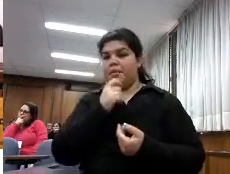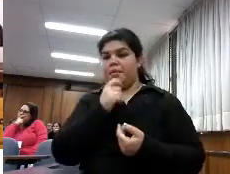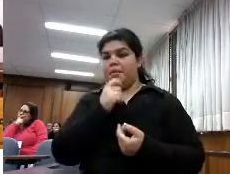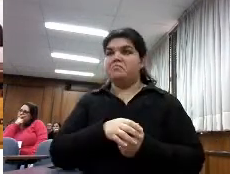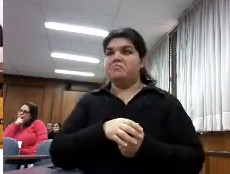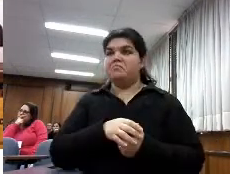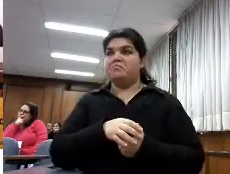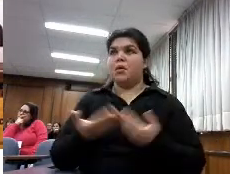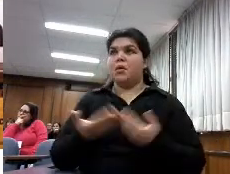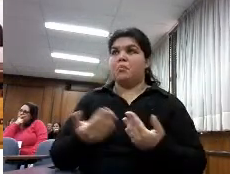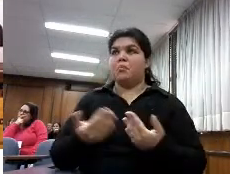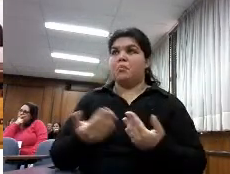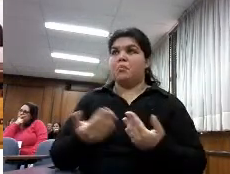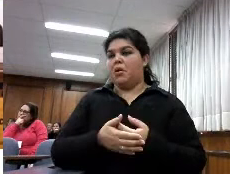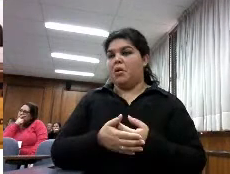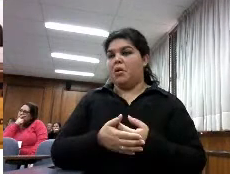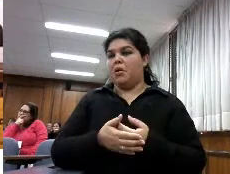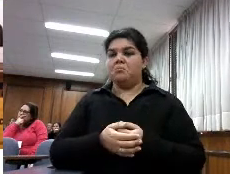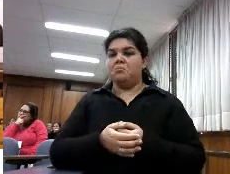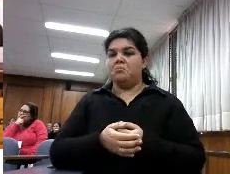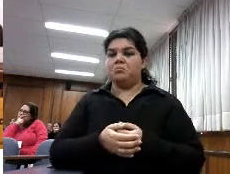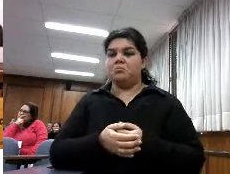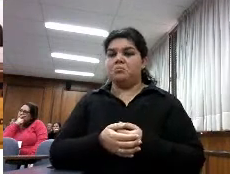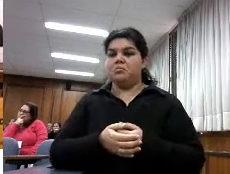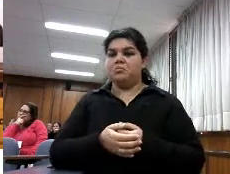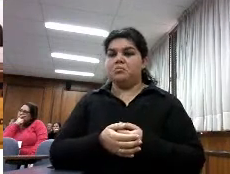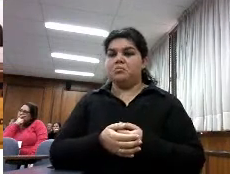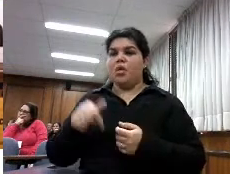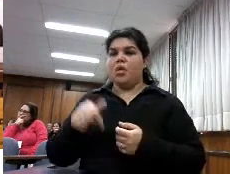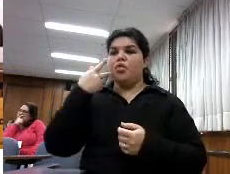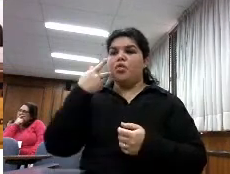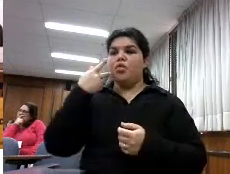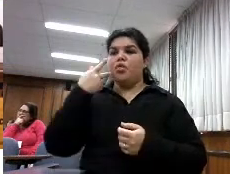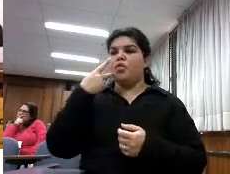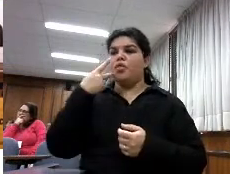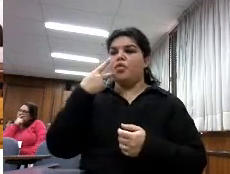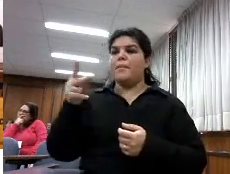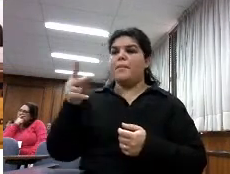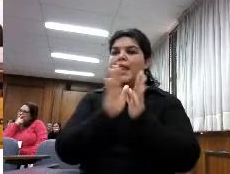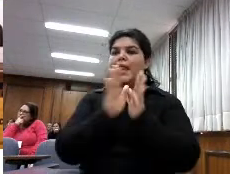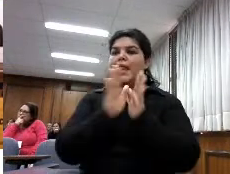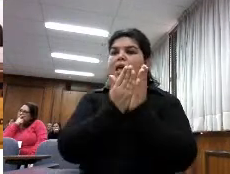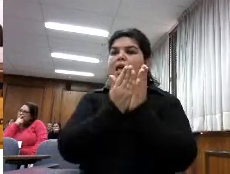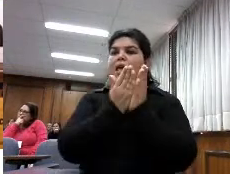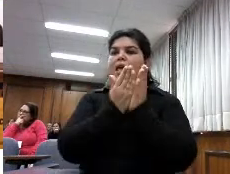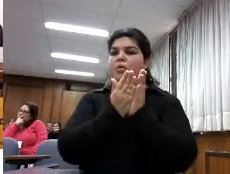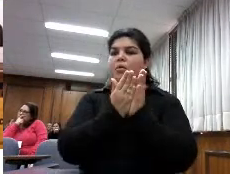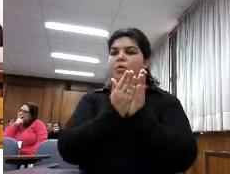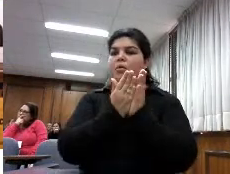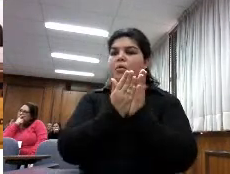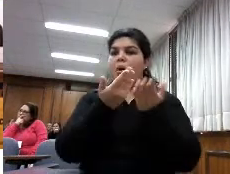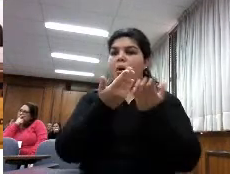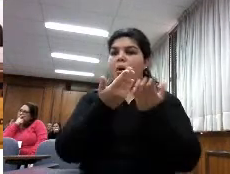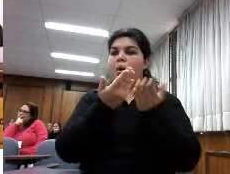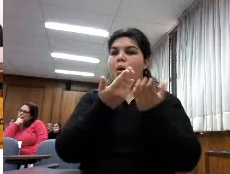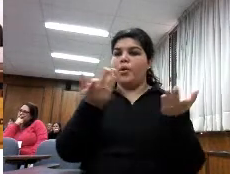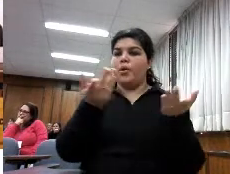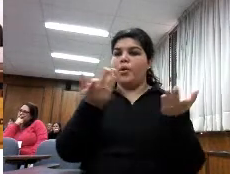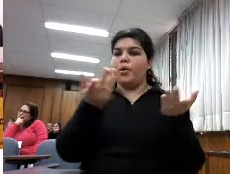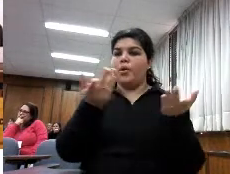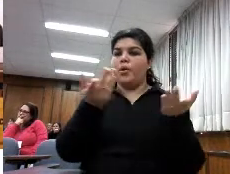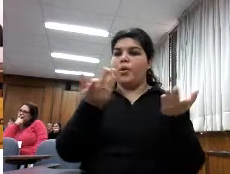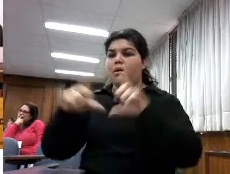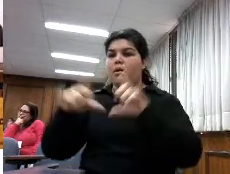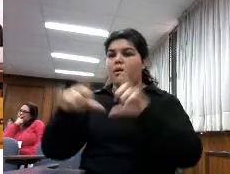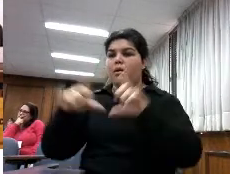con a lo mejor pues dos mil libros que estaban en el dominio público y podías leer para familiarizarte con ello